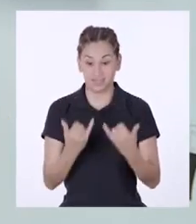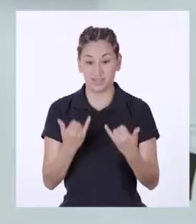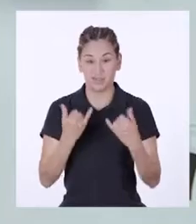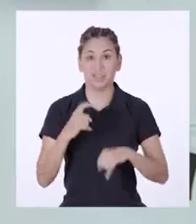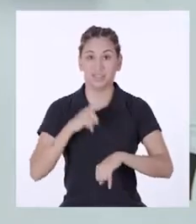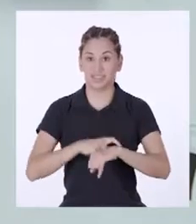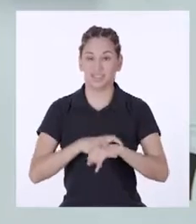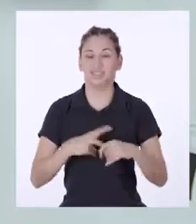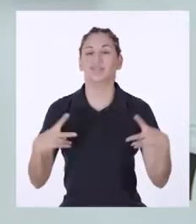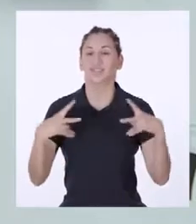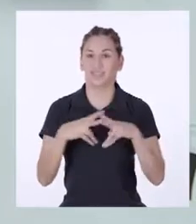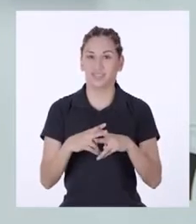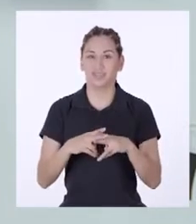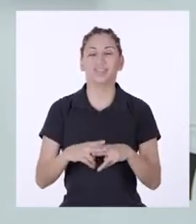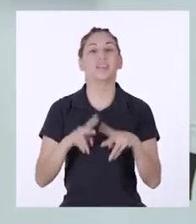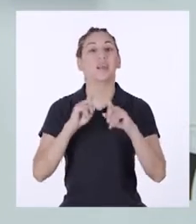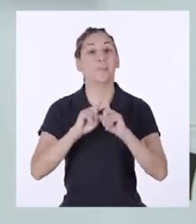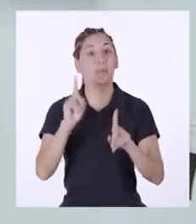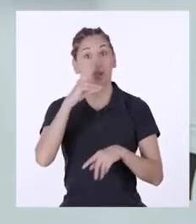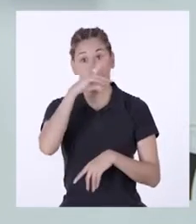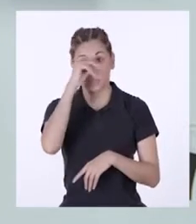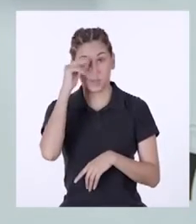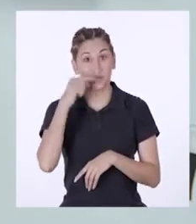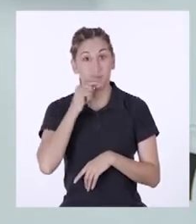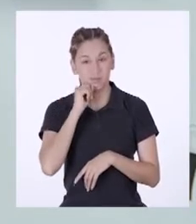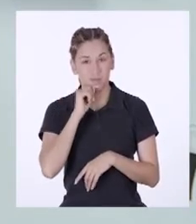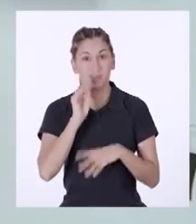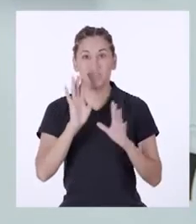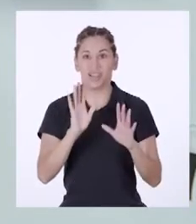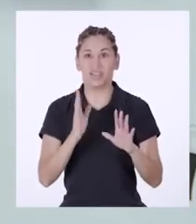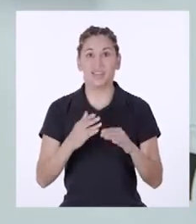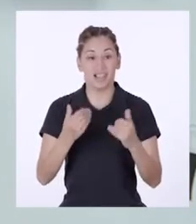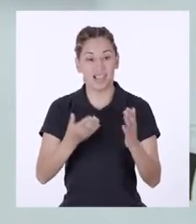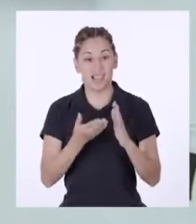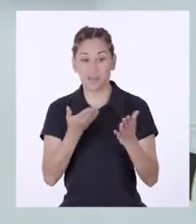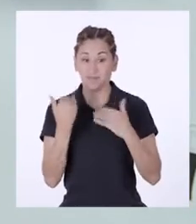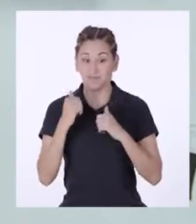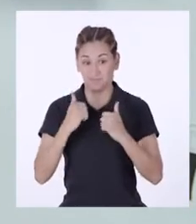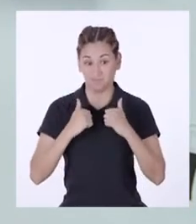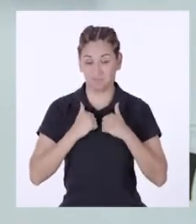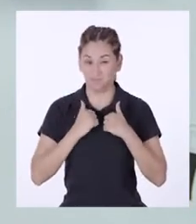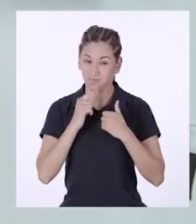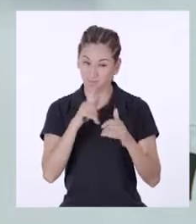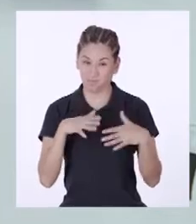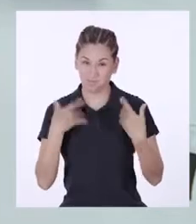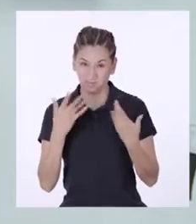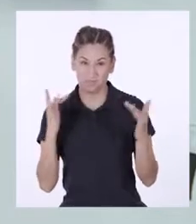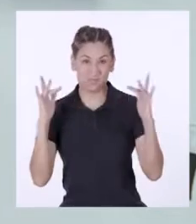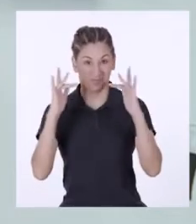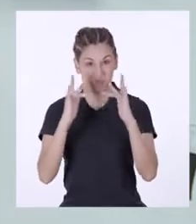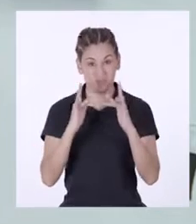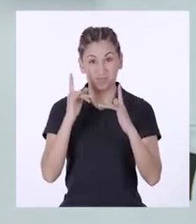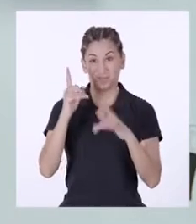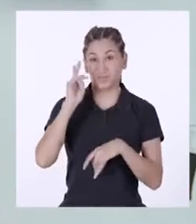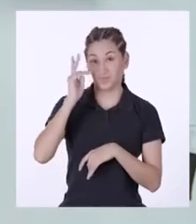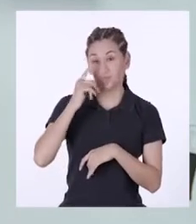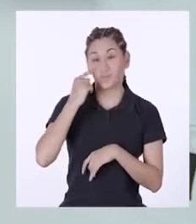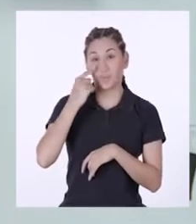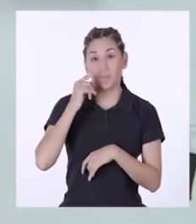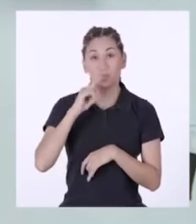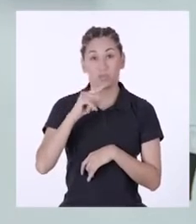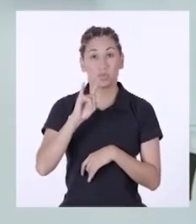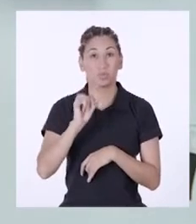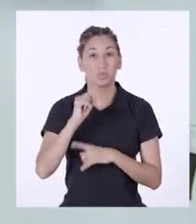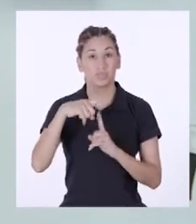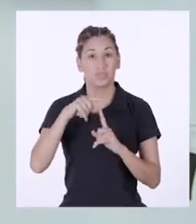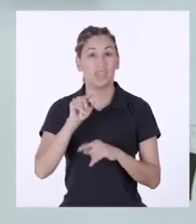momento de una pausa, pero, Gugliana, mientras tomamos un breve descanso, ¿crees que puedas contactarnos con el profesor Gustavo?